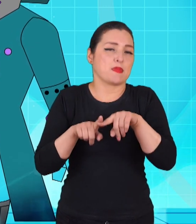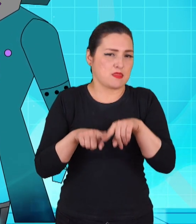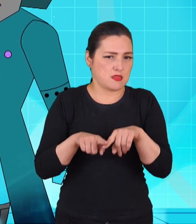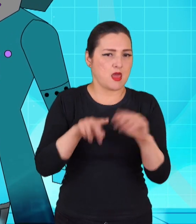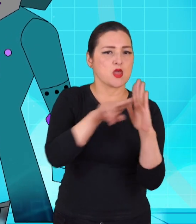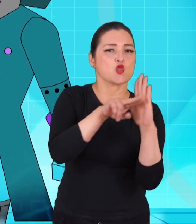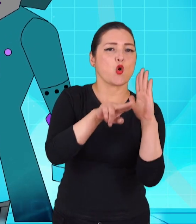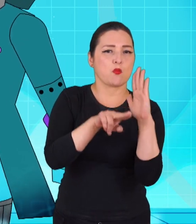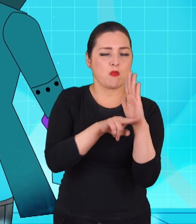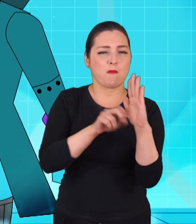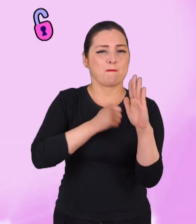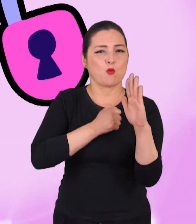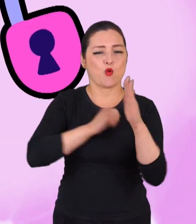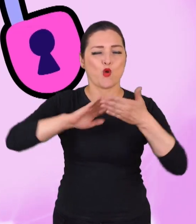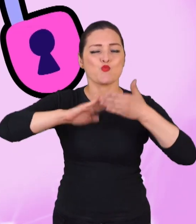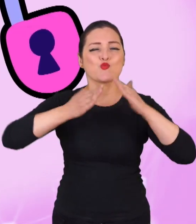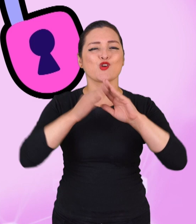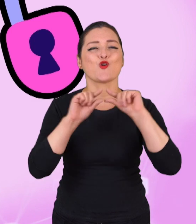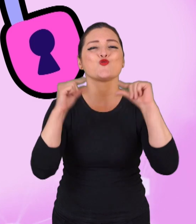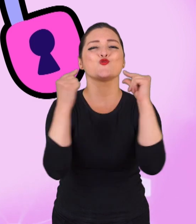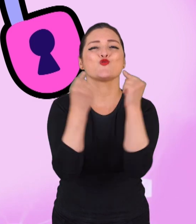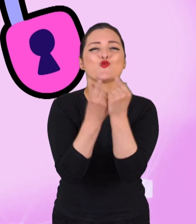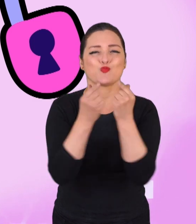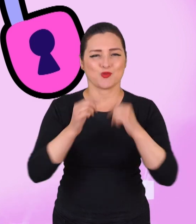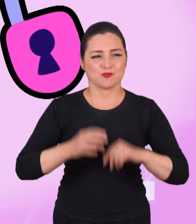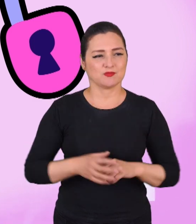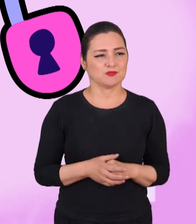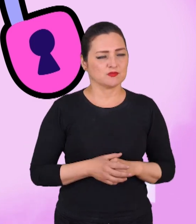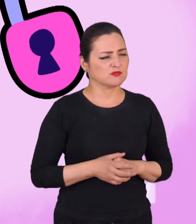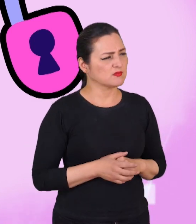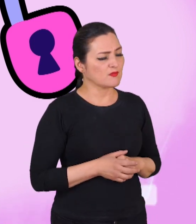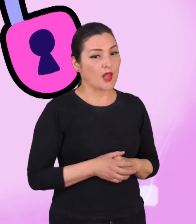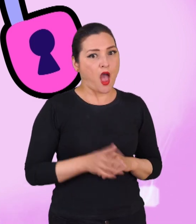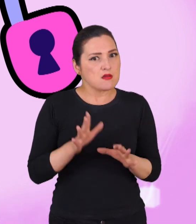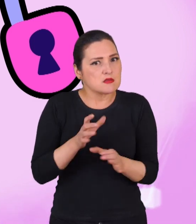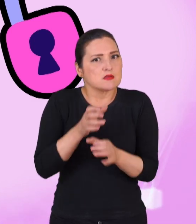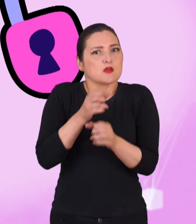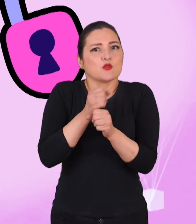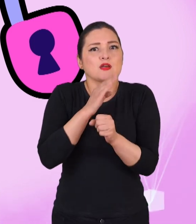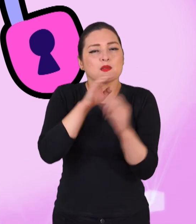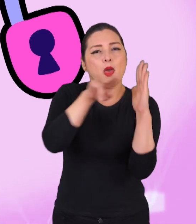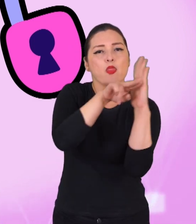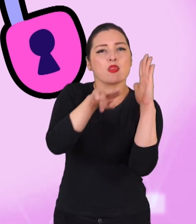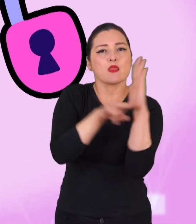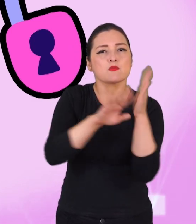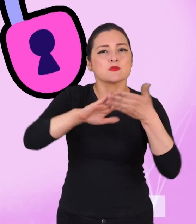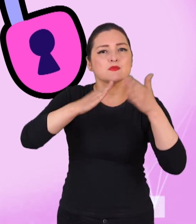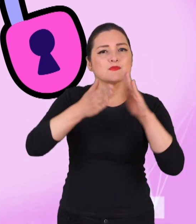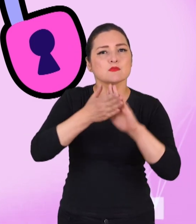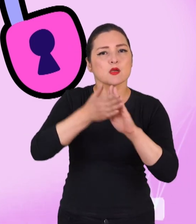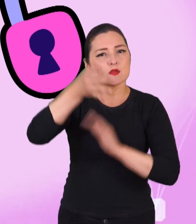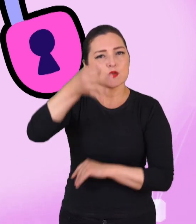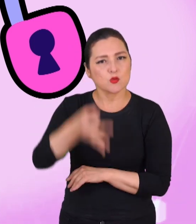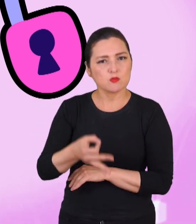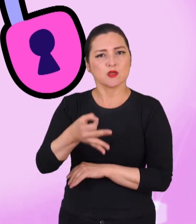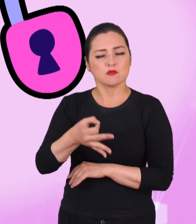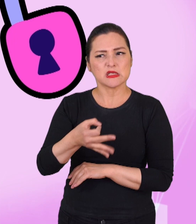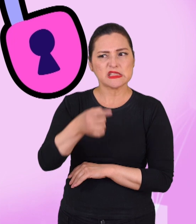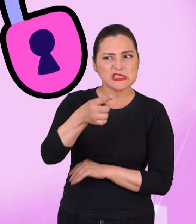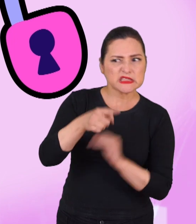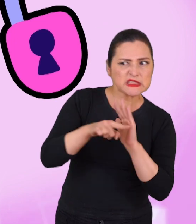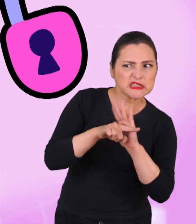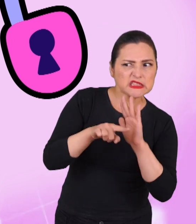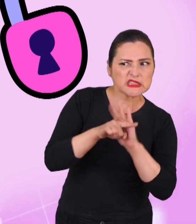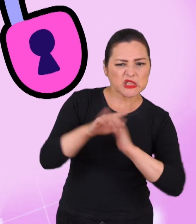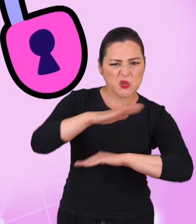normas de cada espacio. Son seguras siempre y cuando se siguen las normas de la comunidad y se reporte cualquier tipo de